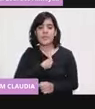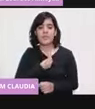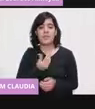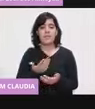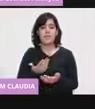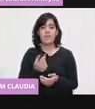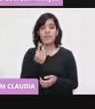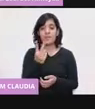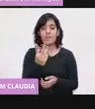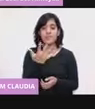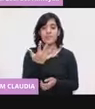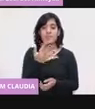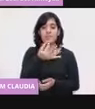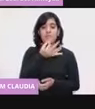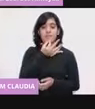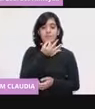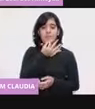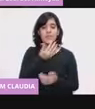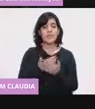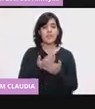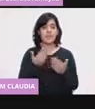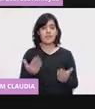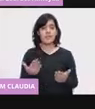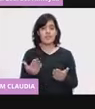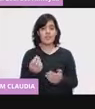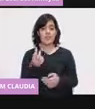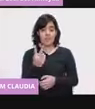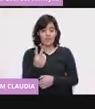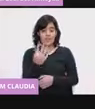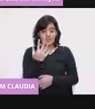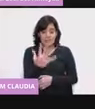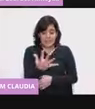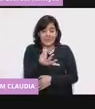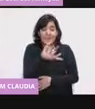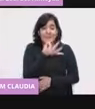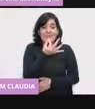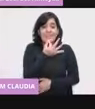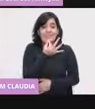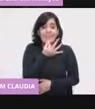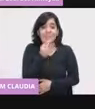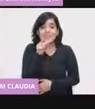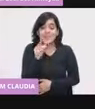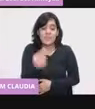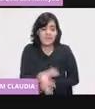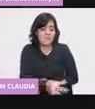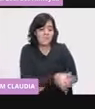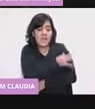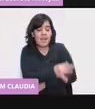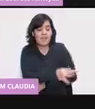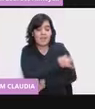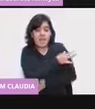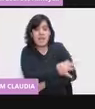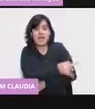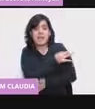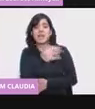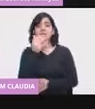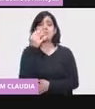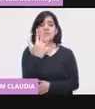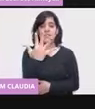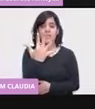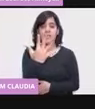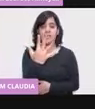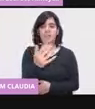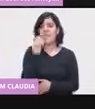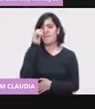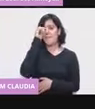dos a cinco minutos. sea, que en dos a cinco minutos usted va a aplicar cinco dosis de vacuna. Es fácil, no